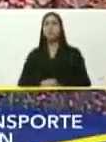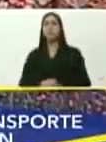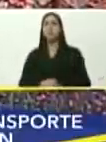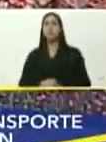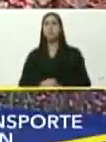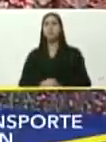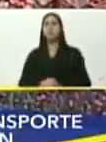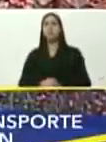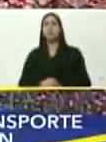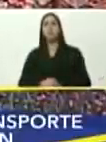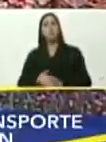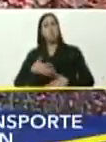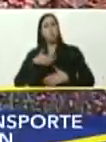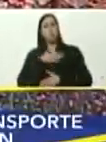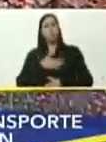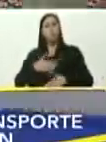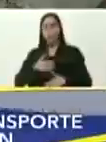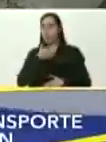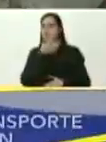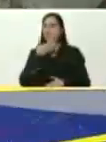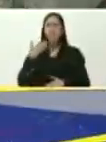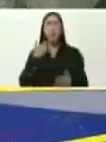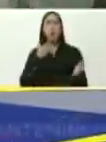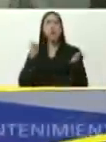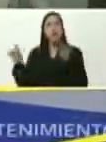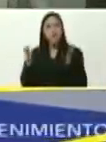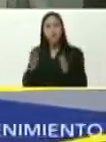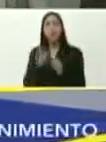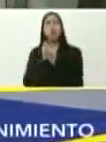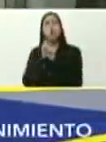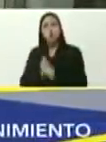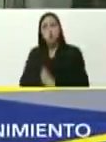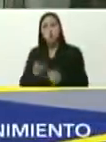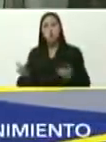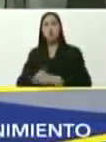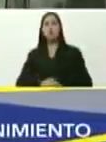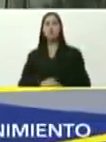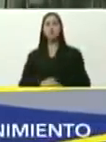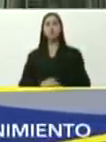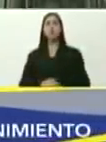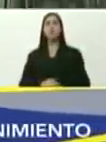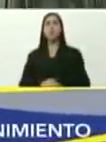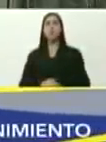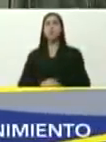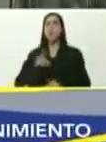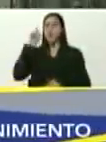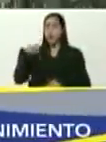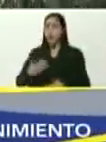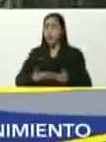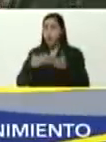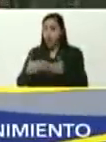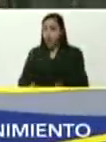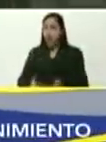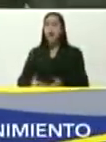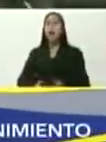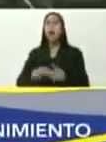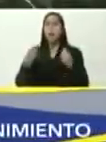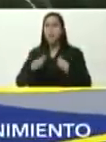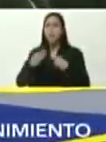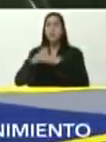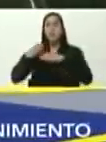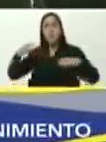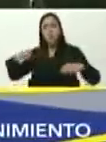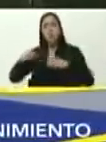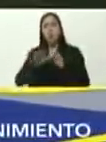confort al servicio, le da seguridad al servicio, pero además le da larga vida a las unidades